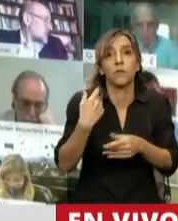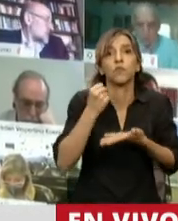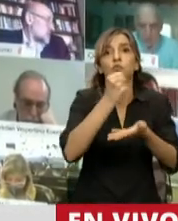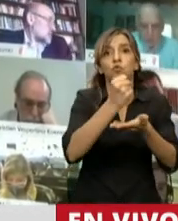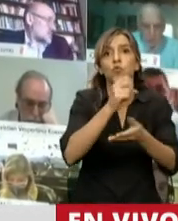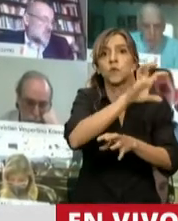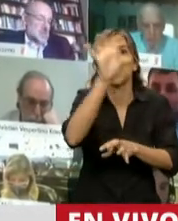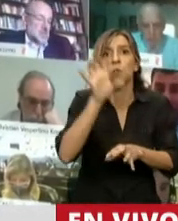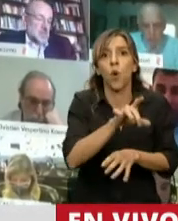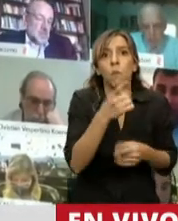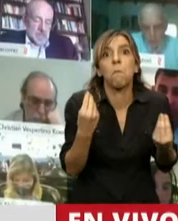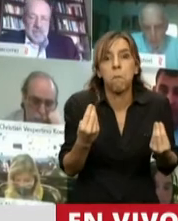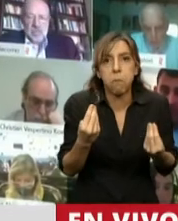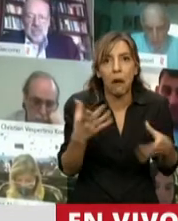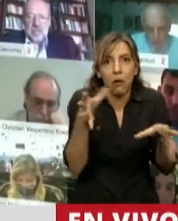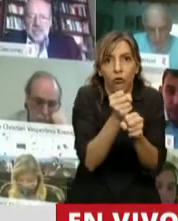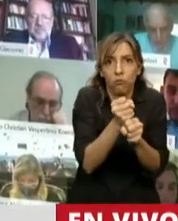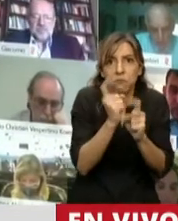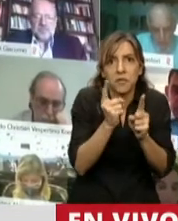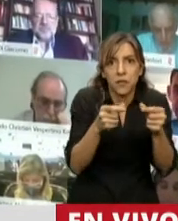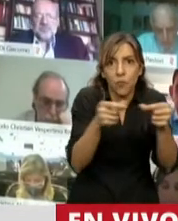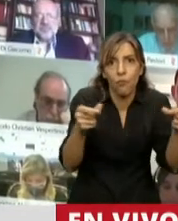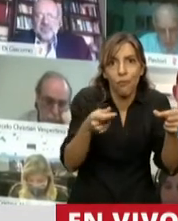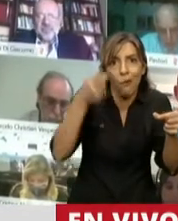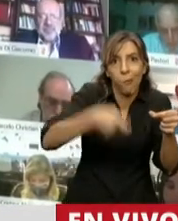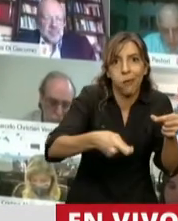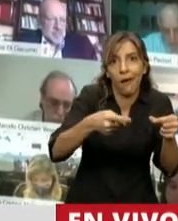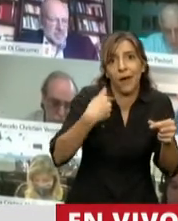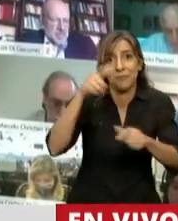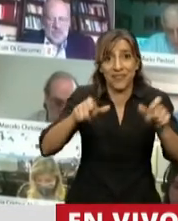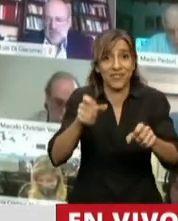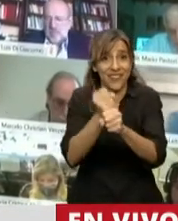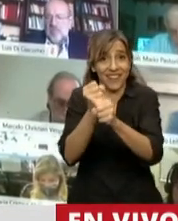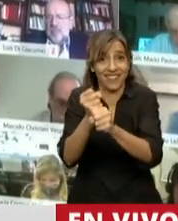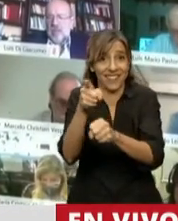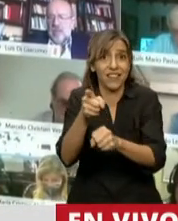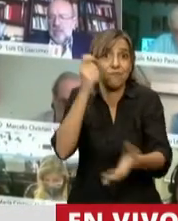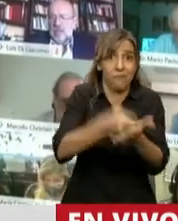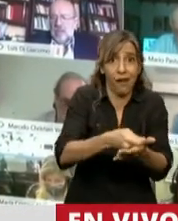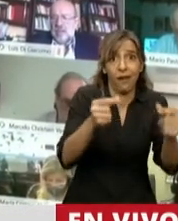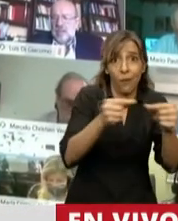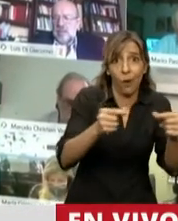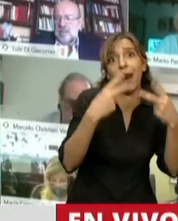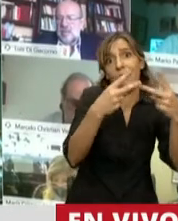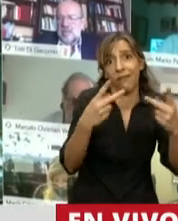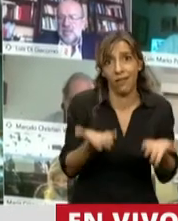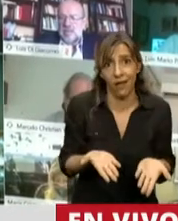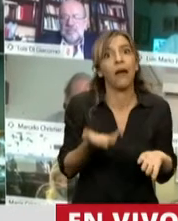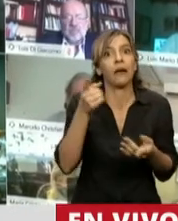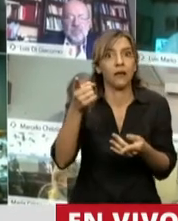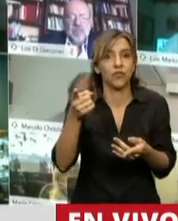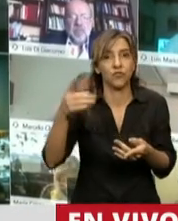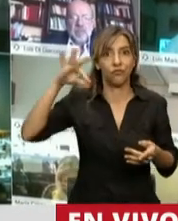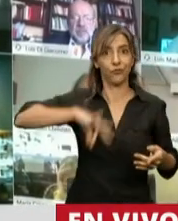provincias para que el boleto de los trabajadores esenciales siga teniendo un costo que sea posible de acuerdo a su